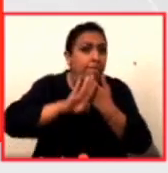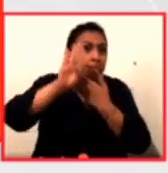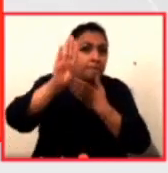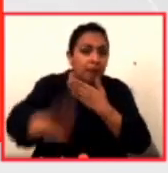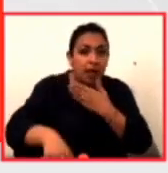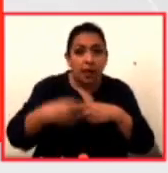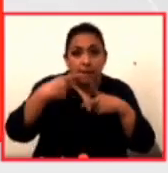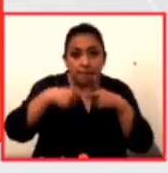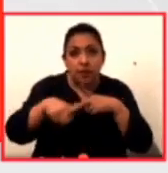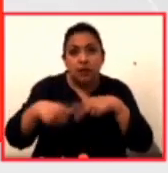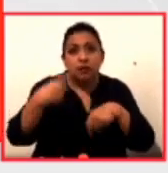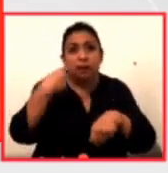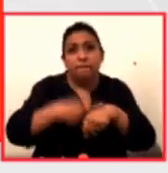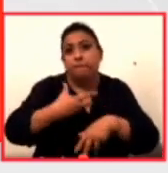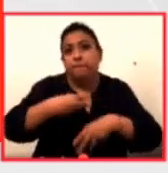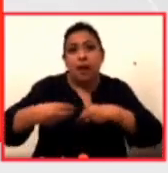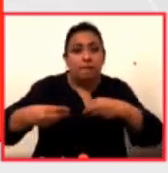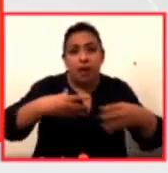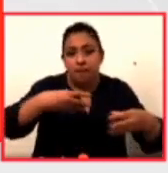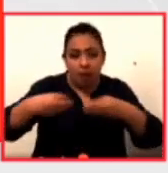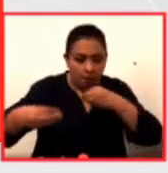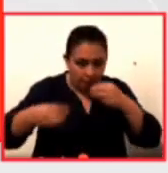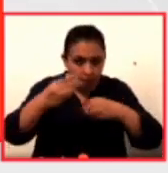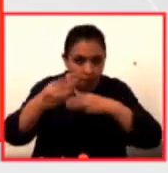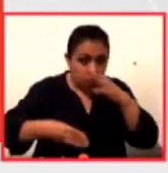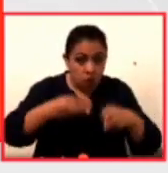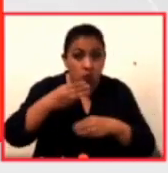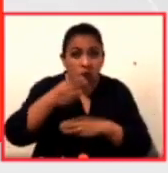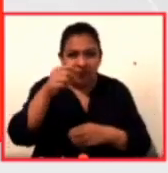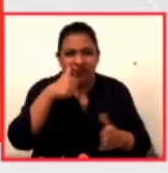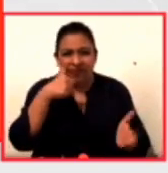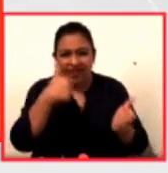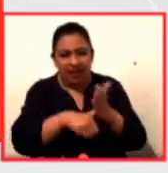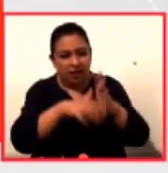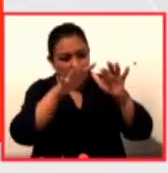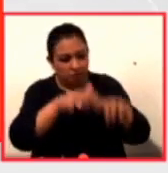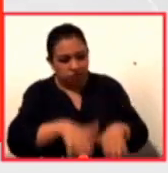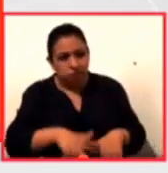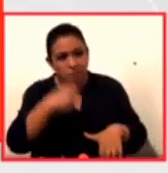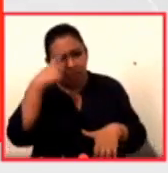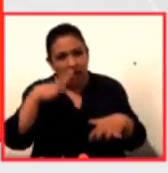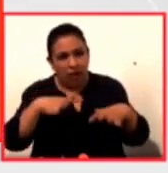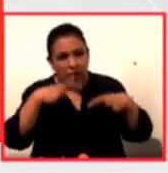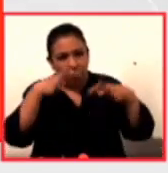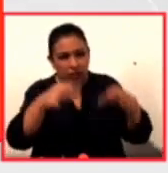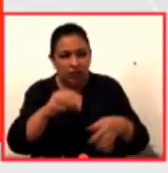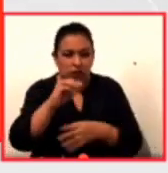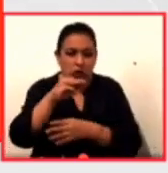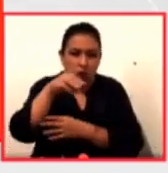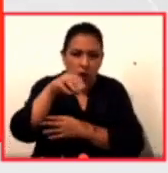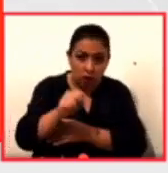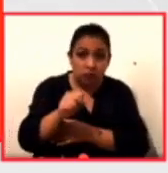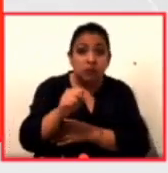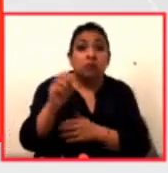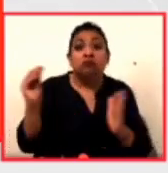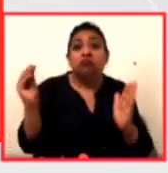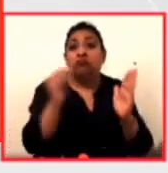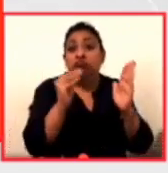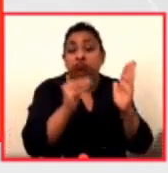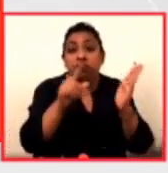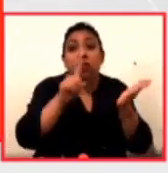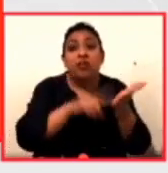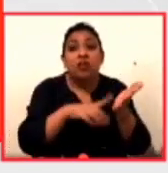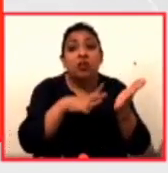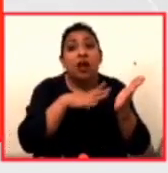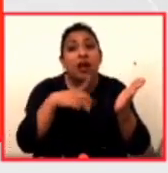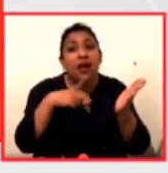de pandemias en la Carta Constitutiva y en su operatividad de la Organización Mundial de la Salud tiene básicamente lo que tiene